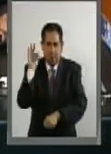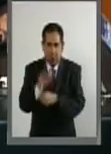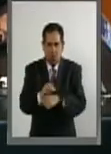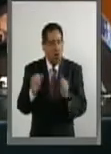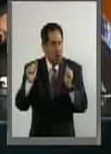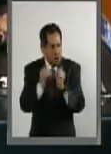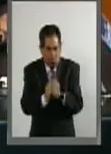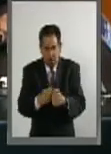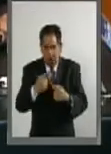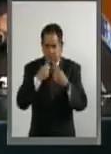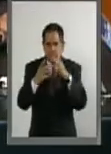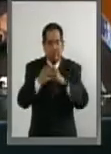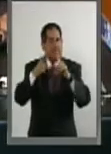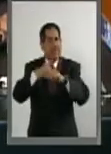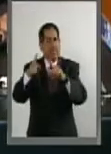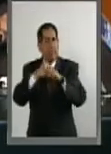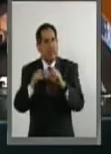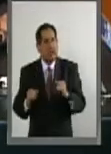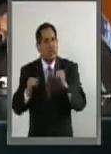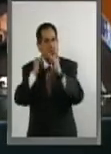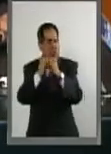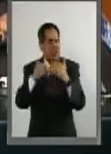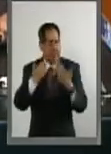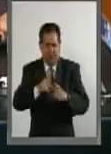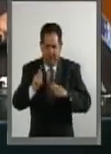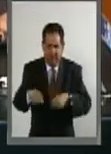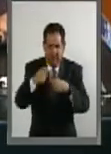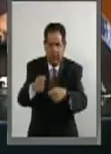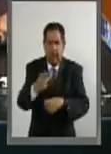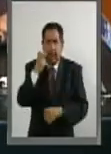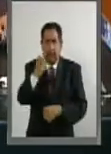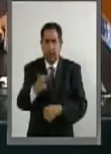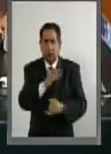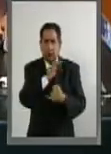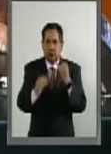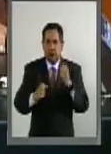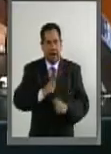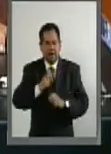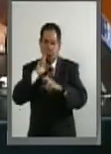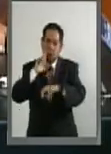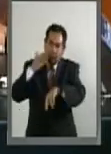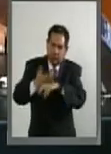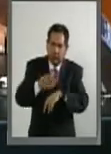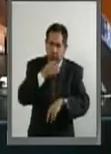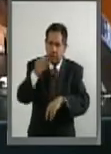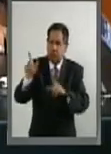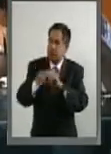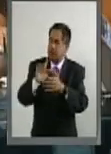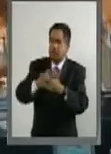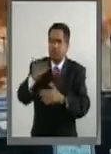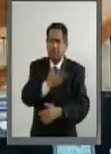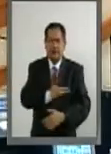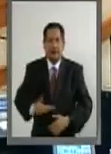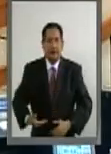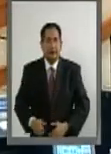instalaciones e instituciones que nosotros les demos. Esa es nuestra única responsabilidad. Gracias, presidente.